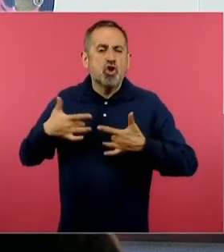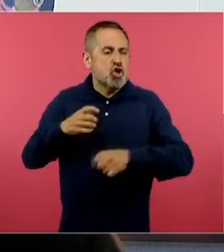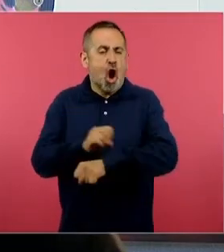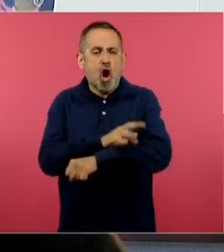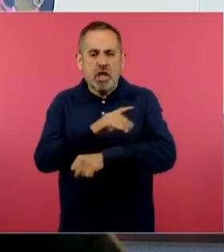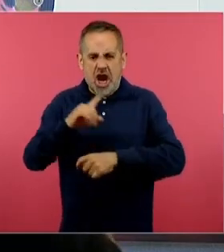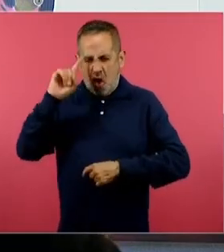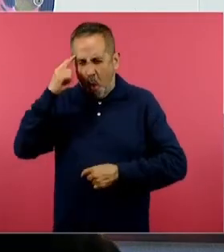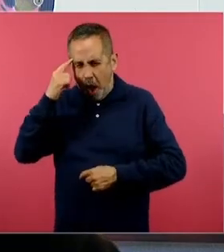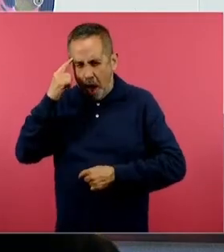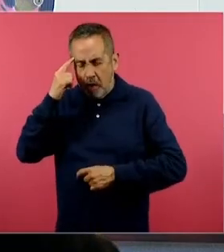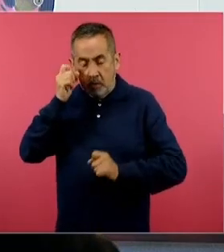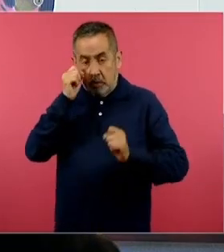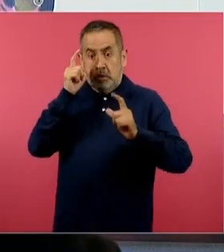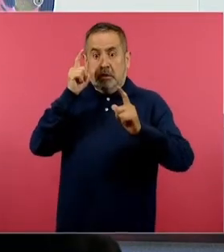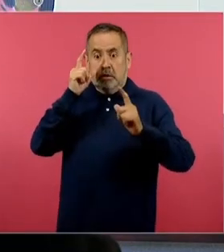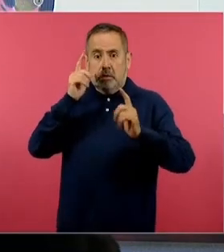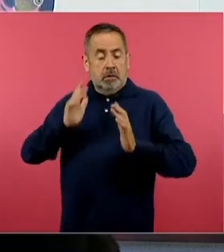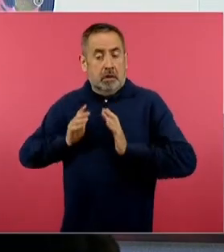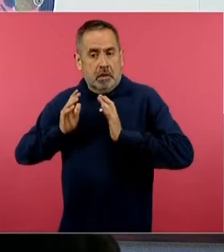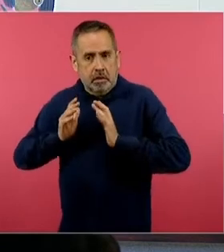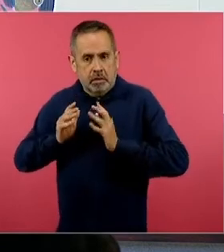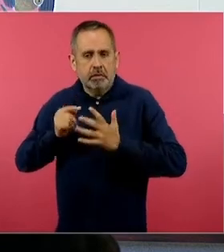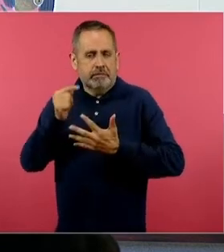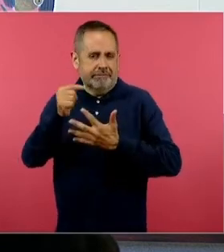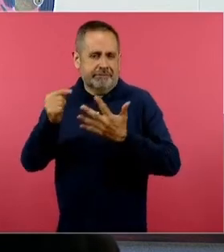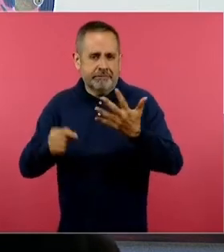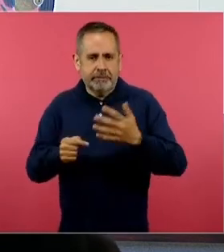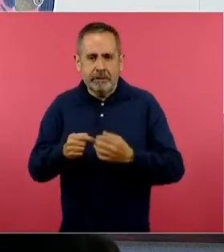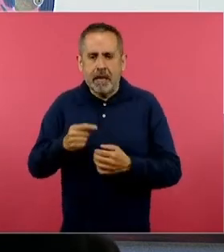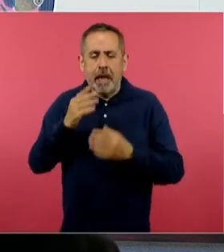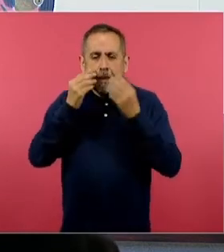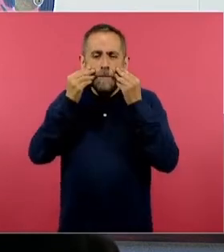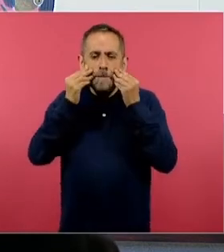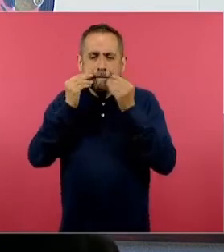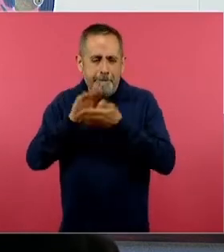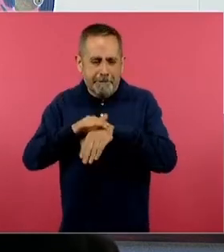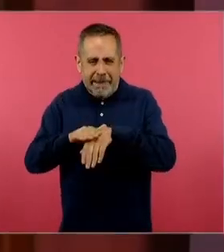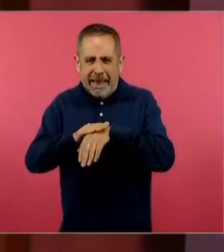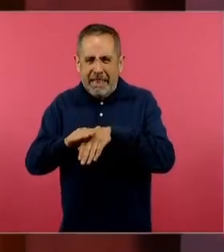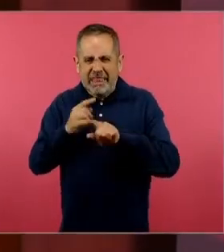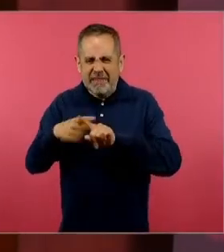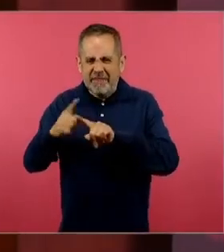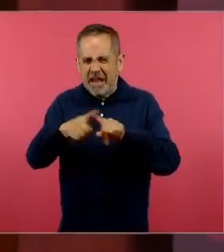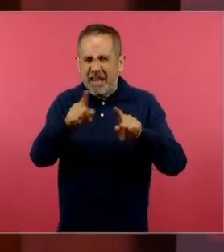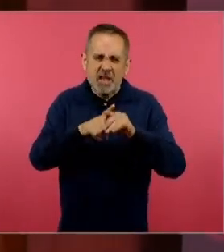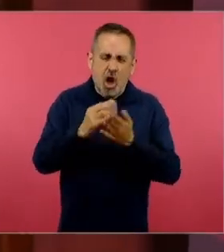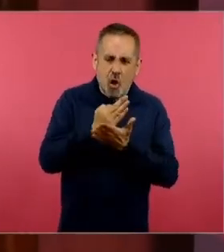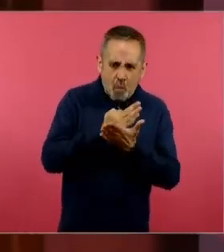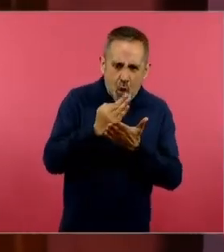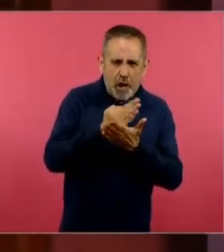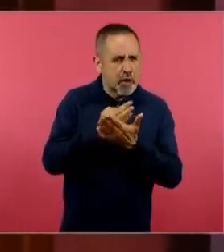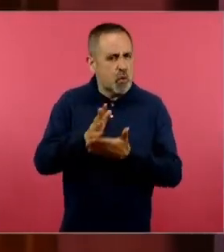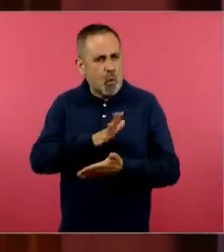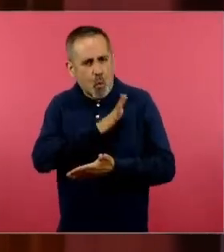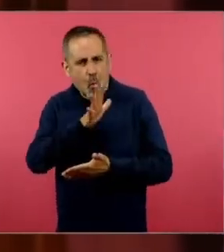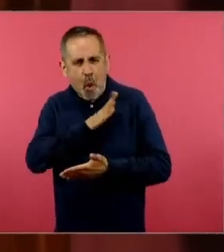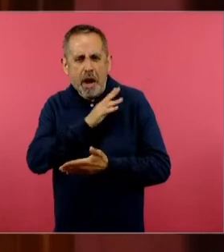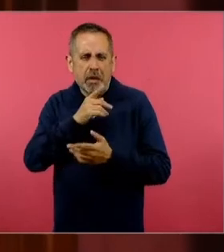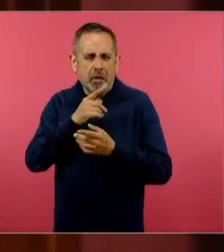sorprendido, podemos ver niños de diferentes T's, caucásicos, morenitos,